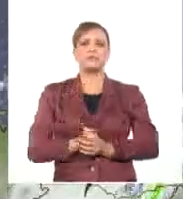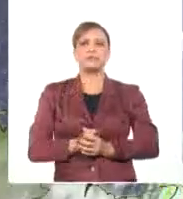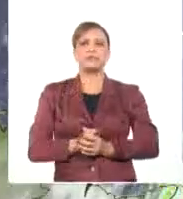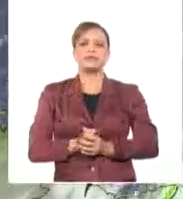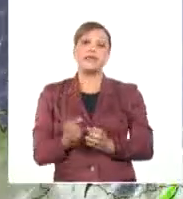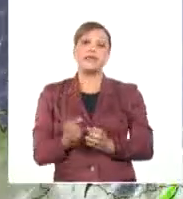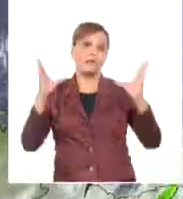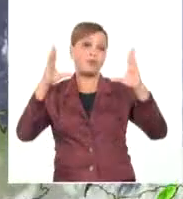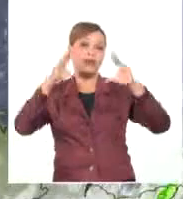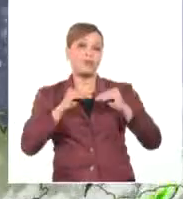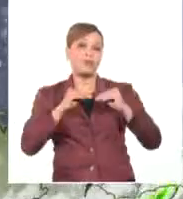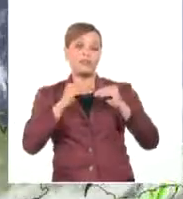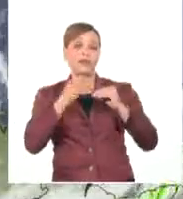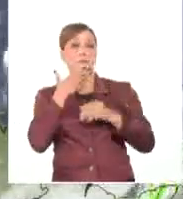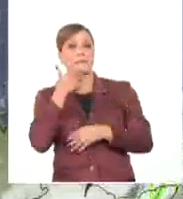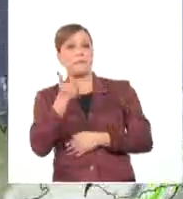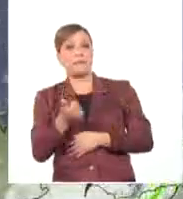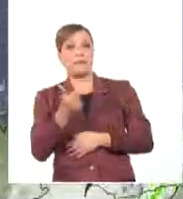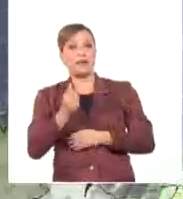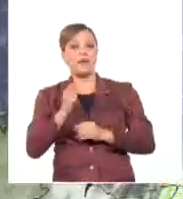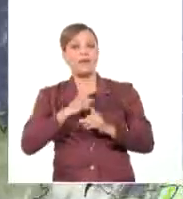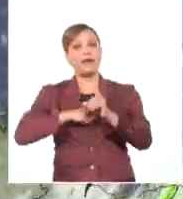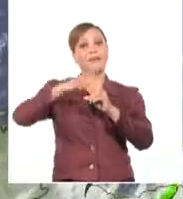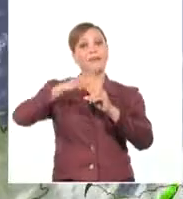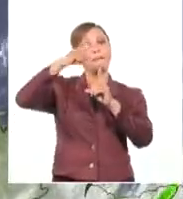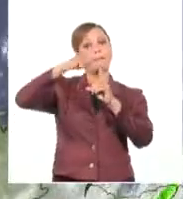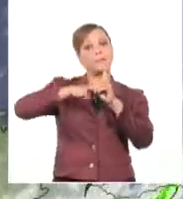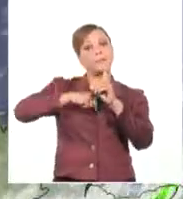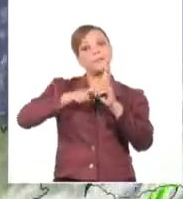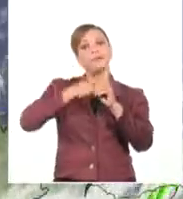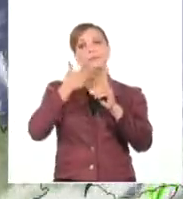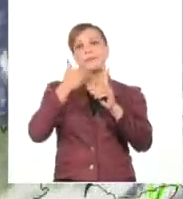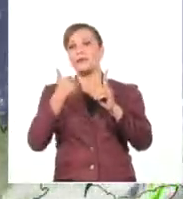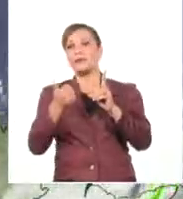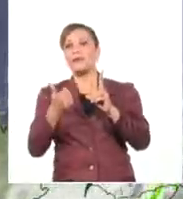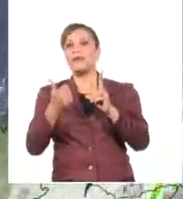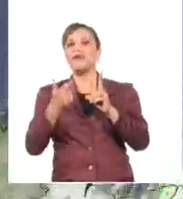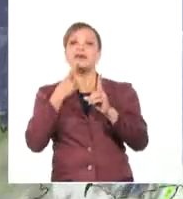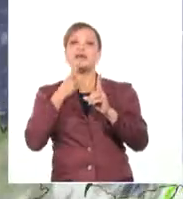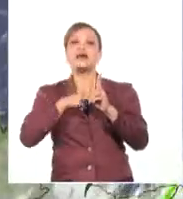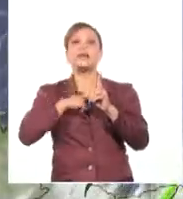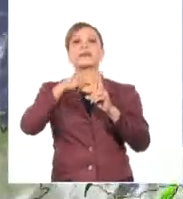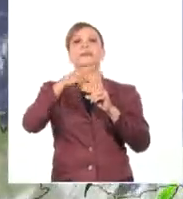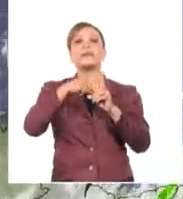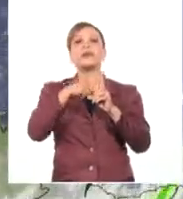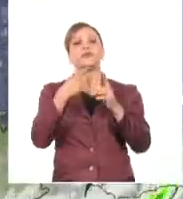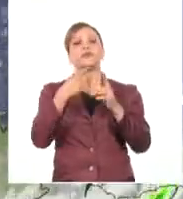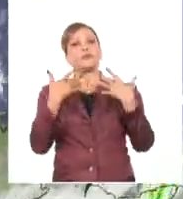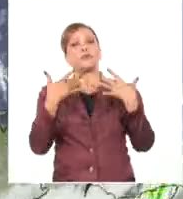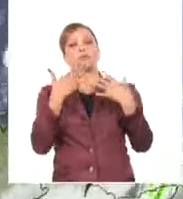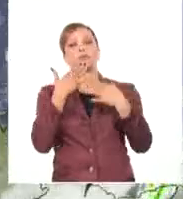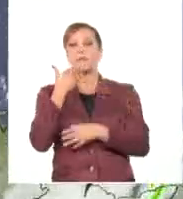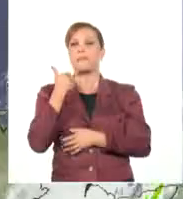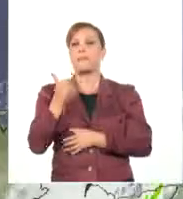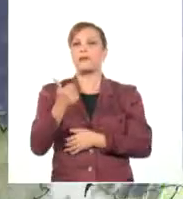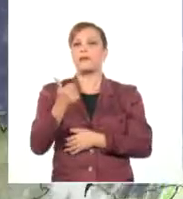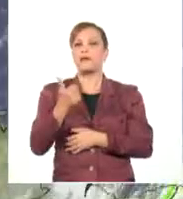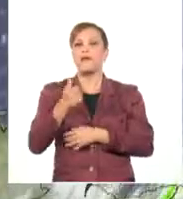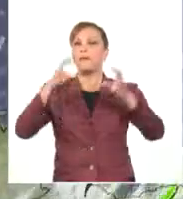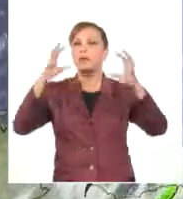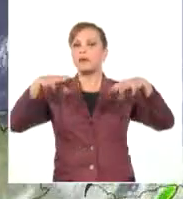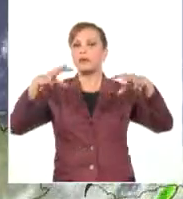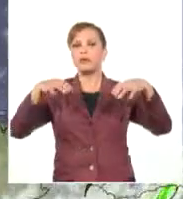Claro, por la noche se despeja, se irradia la temperatura y entonces vienen temperaturas un poco más agradables. Pero la probabilidad de lluvia